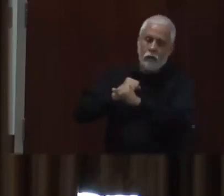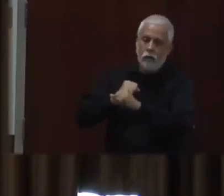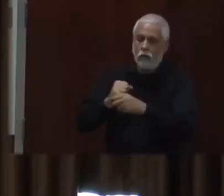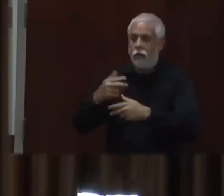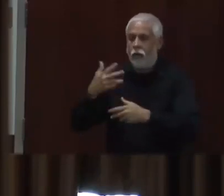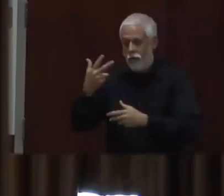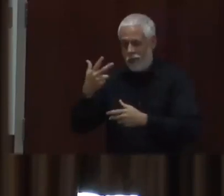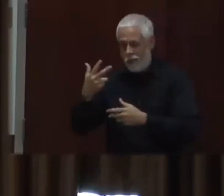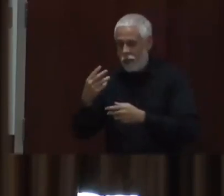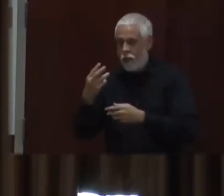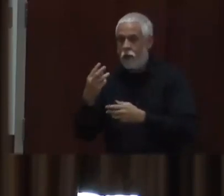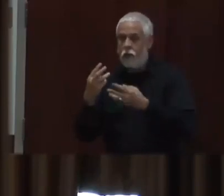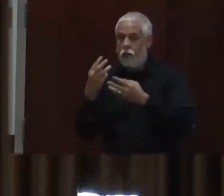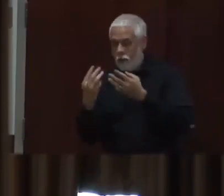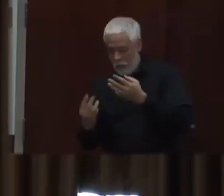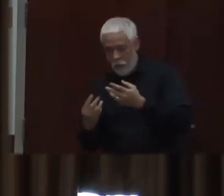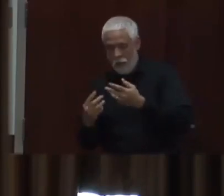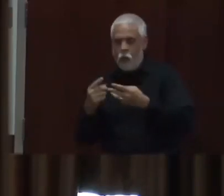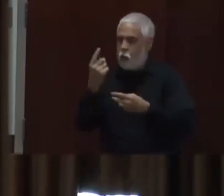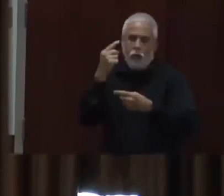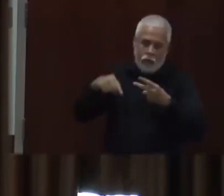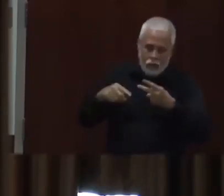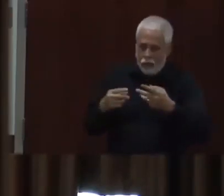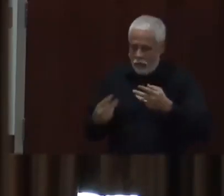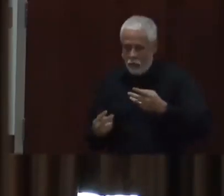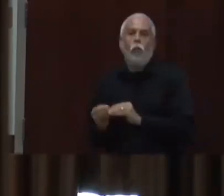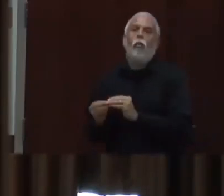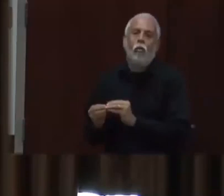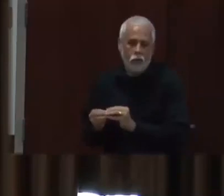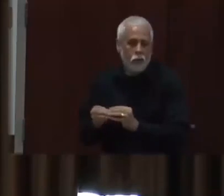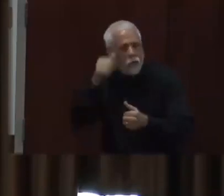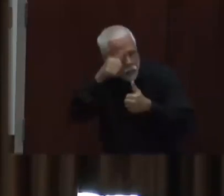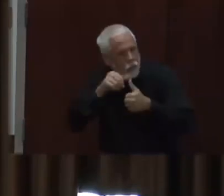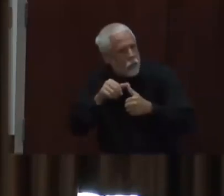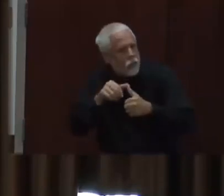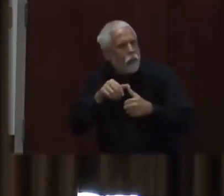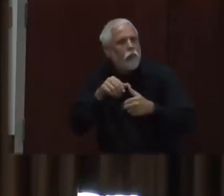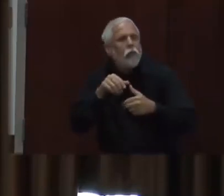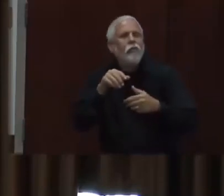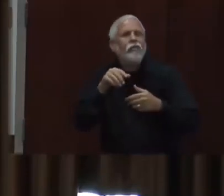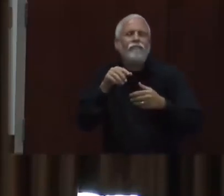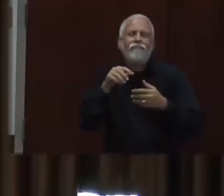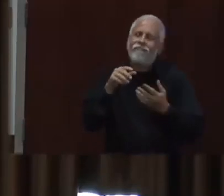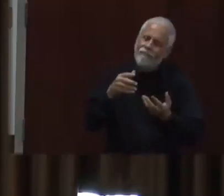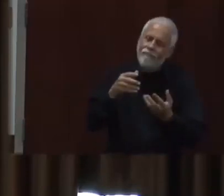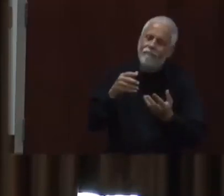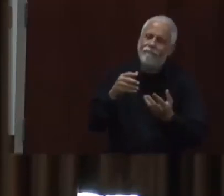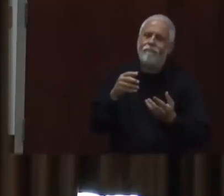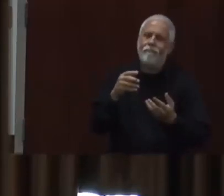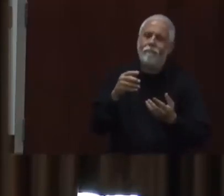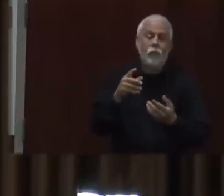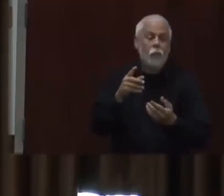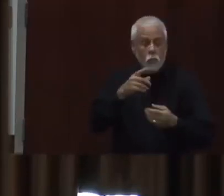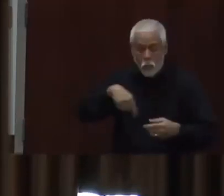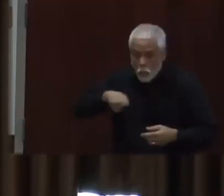Y si están en estos grupos de riesgo, es tiempo de pensar en las alternativas y cómo celebrar de una manera que